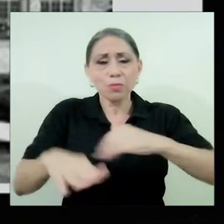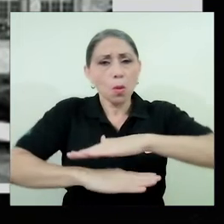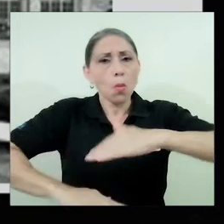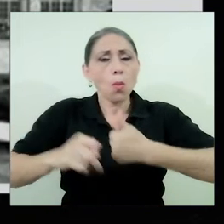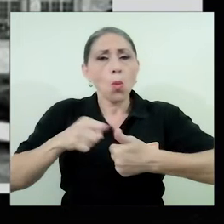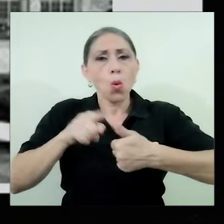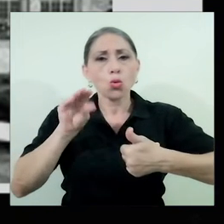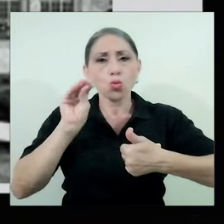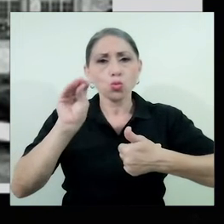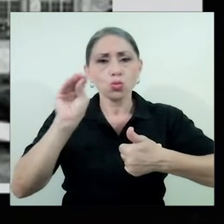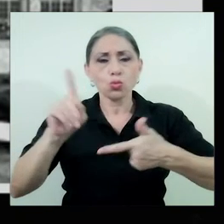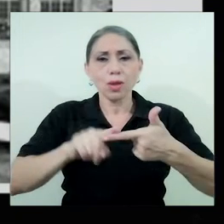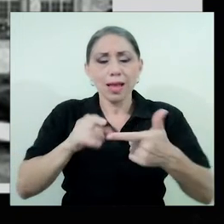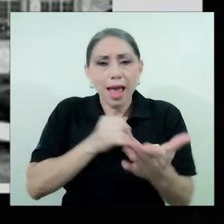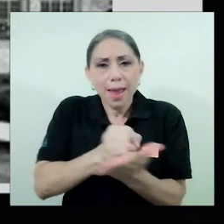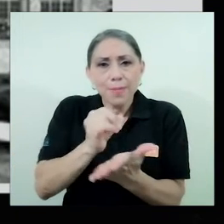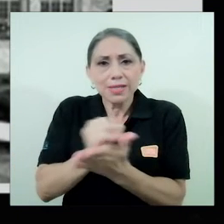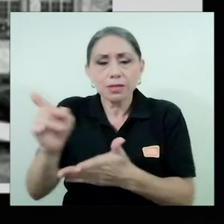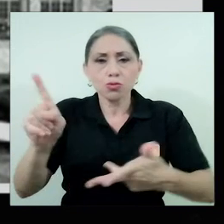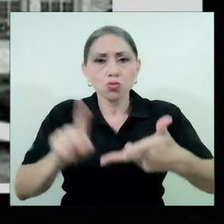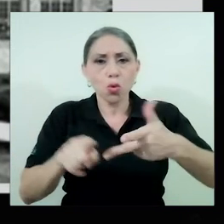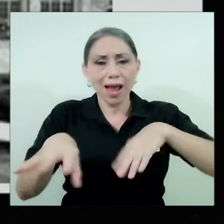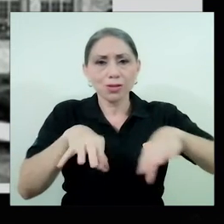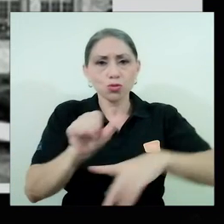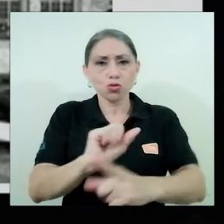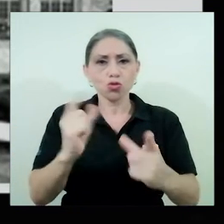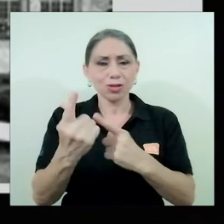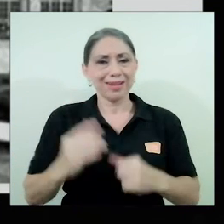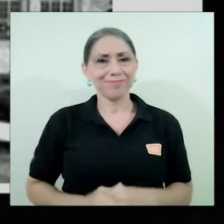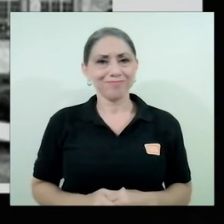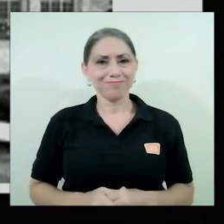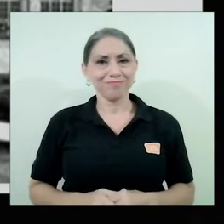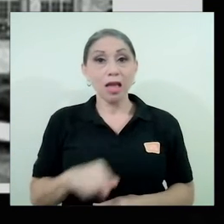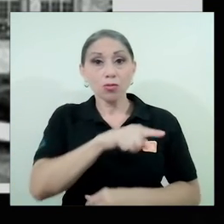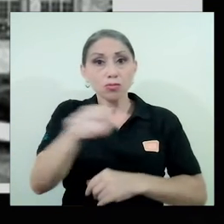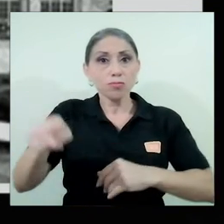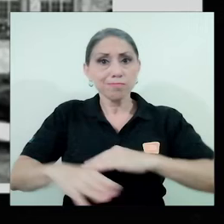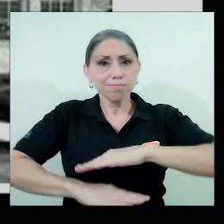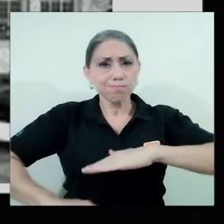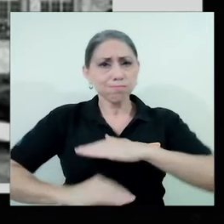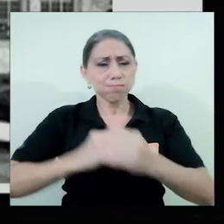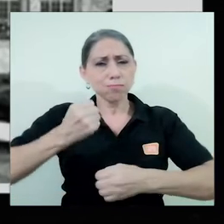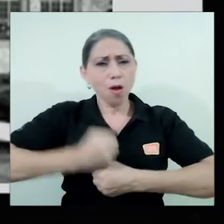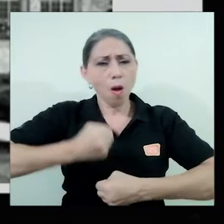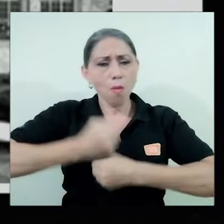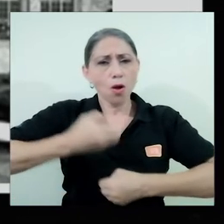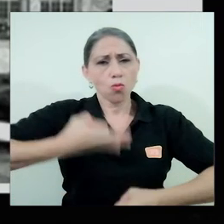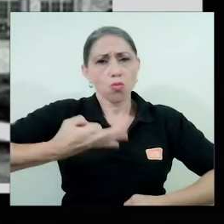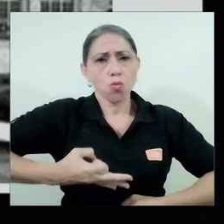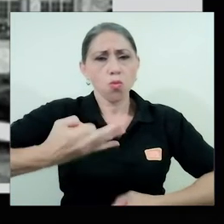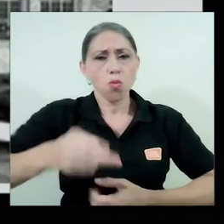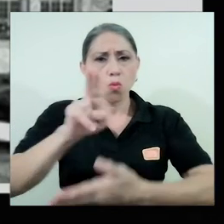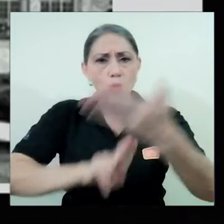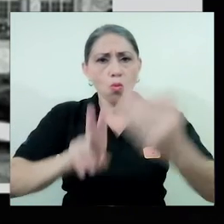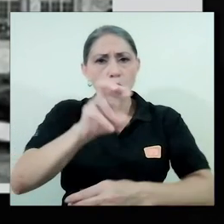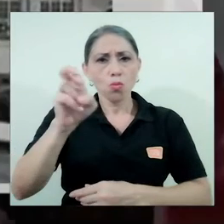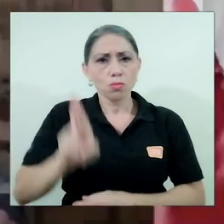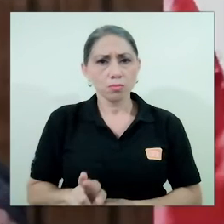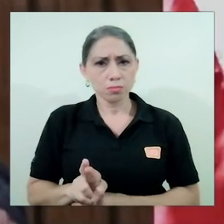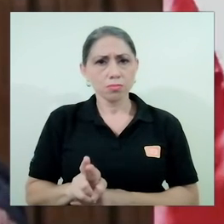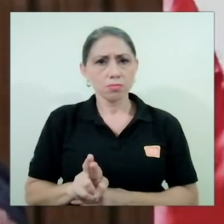docencia, la investigación y la acción social. Sobre ello se cimienta el trabajo diario de la Universidad de Costa Rica,